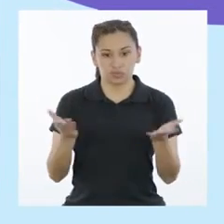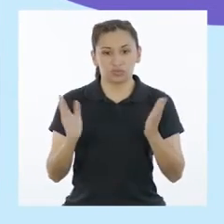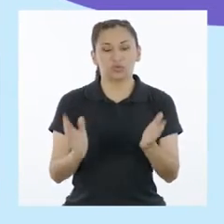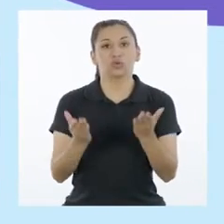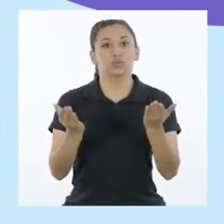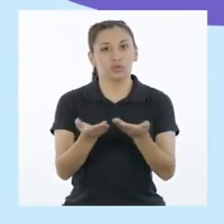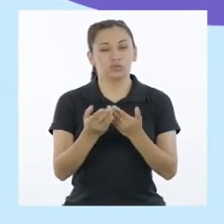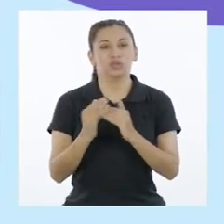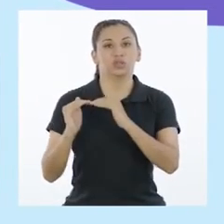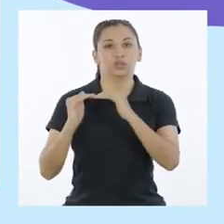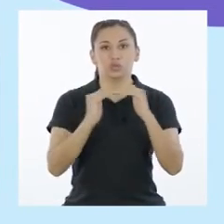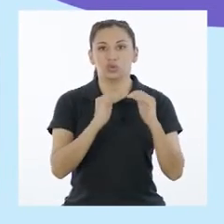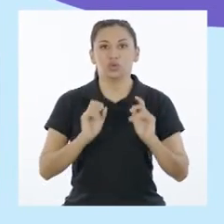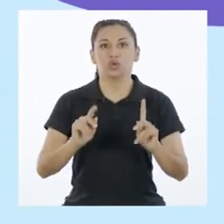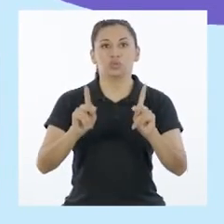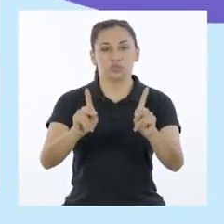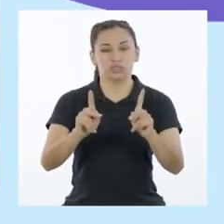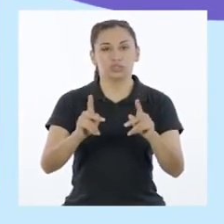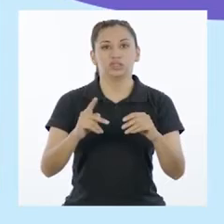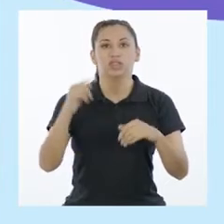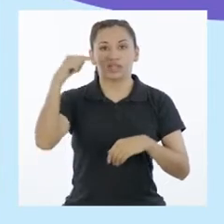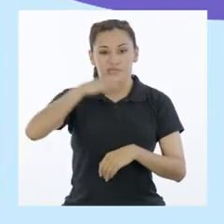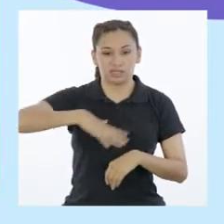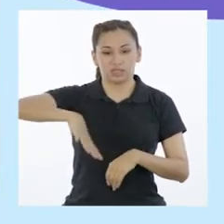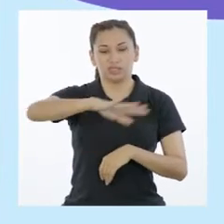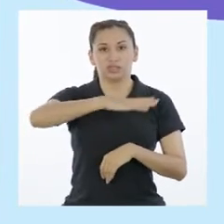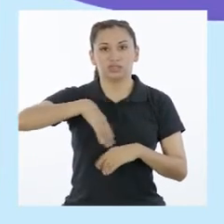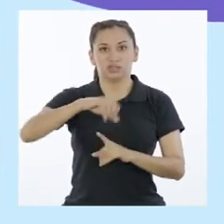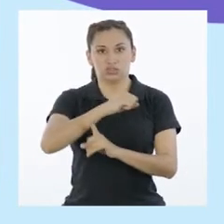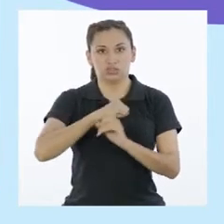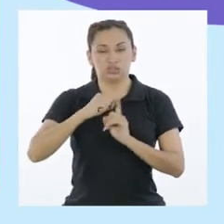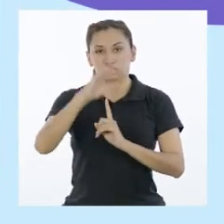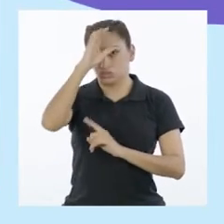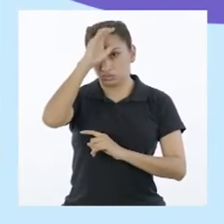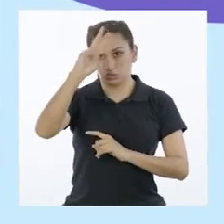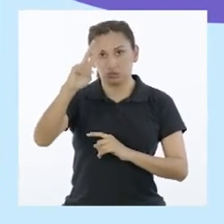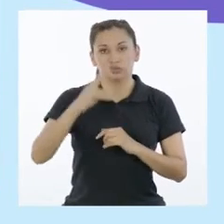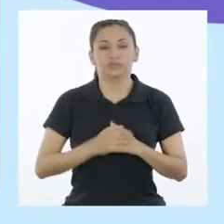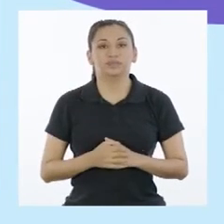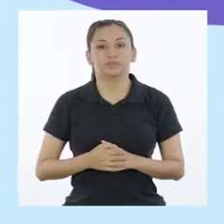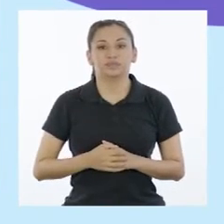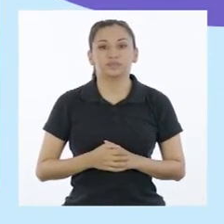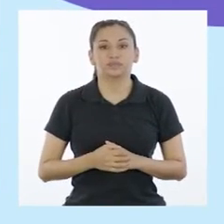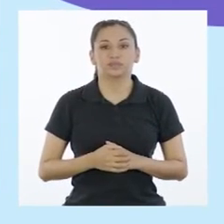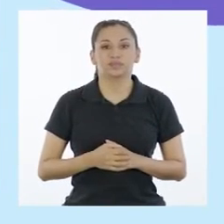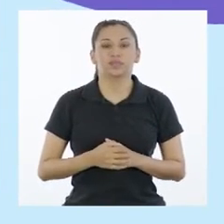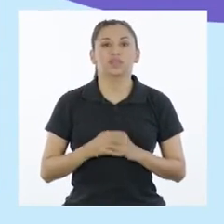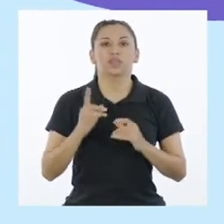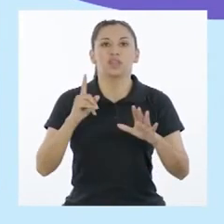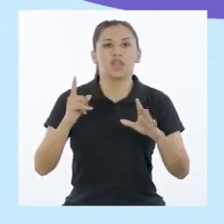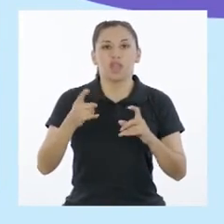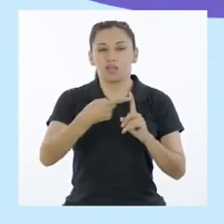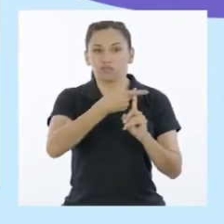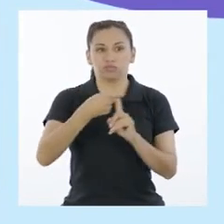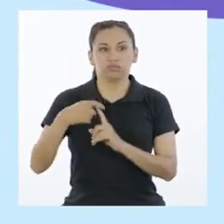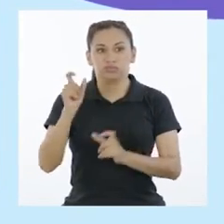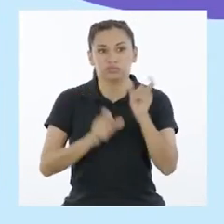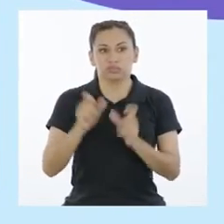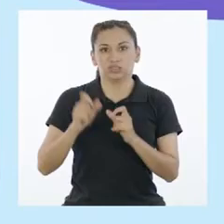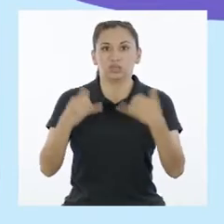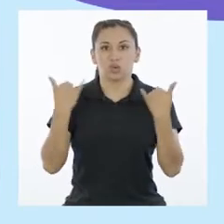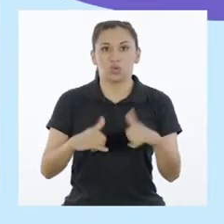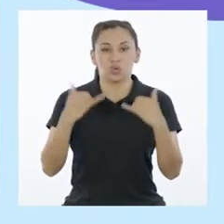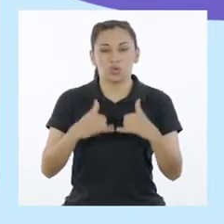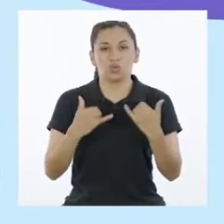promoviendo la igualdad de oportunidades en nuestra sociedad cusqueña, trata de personas,